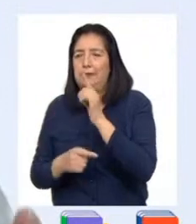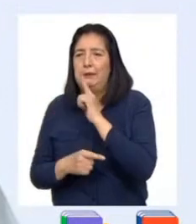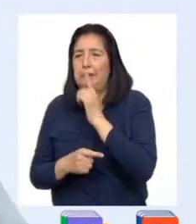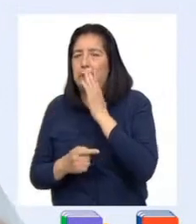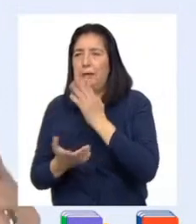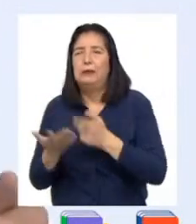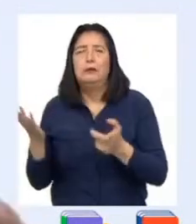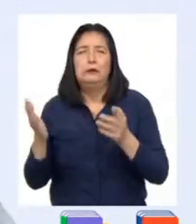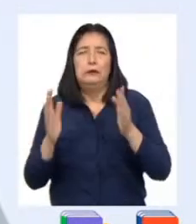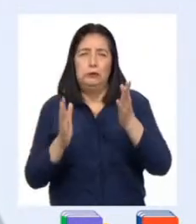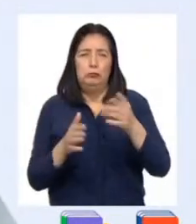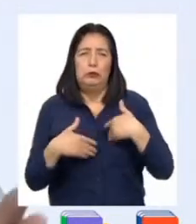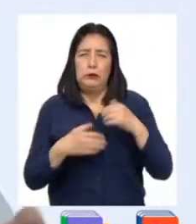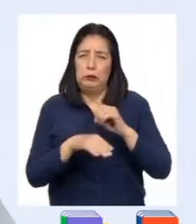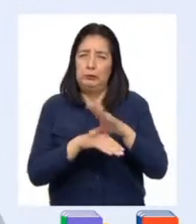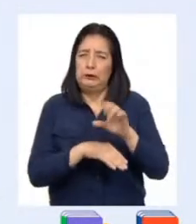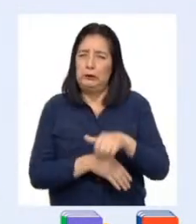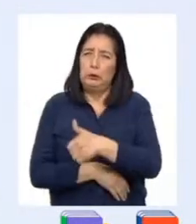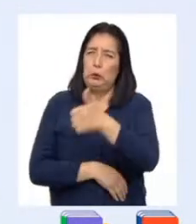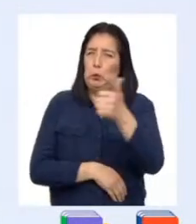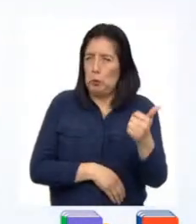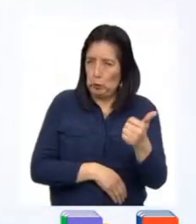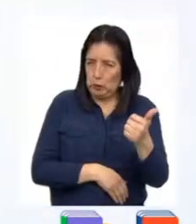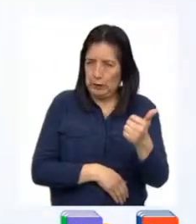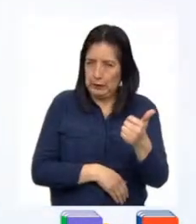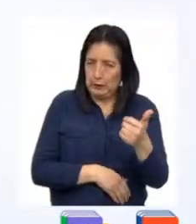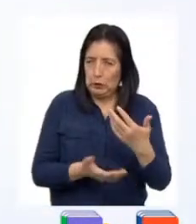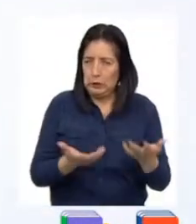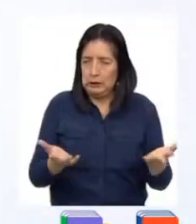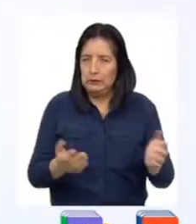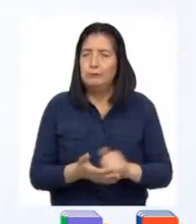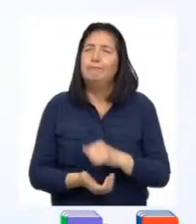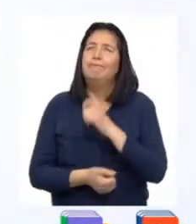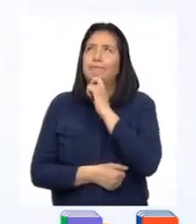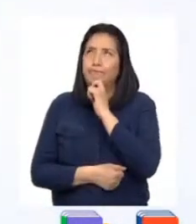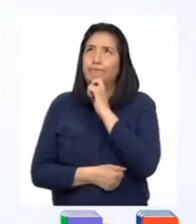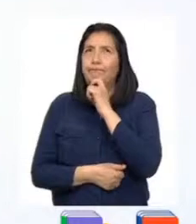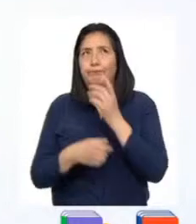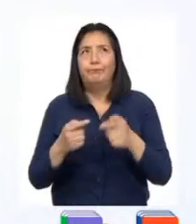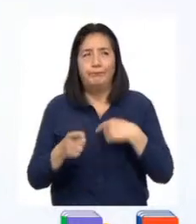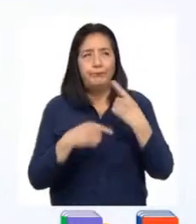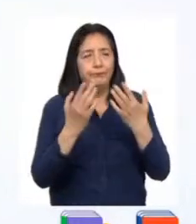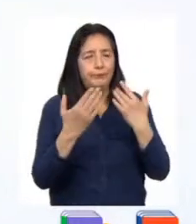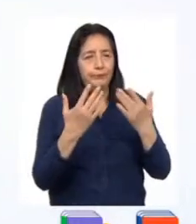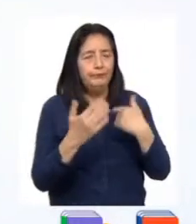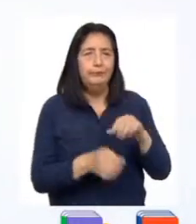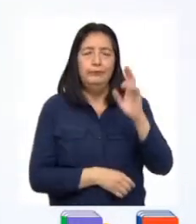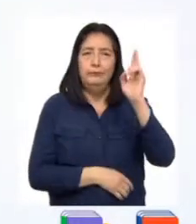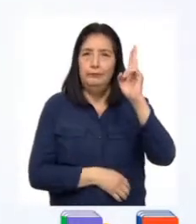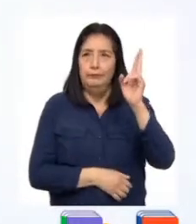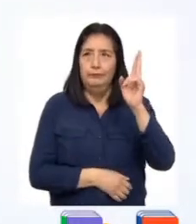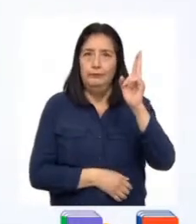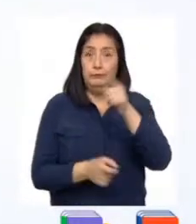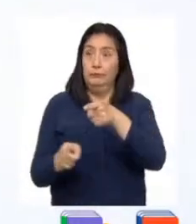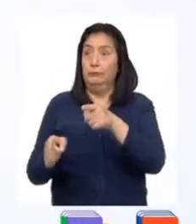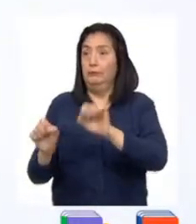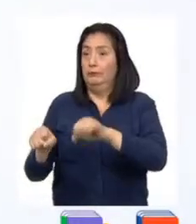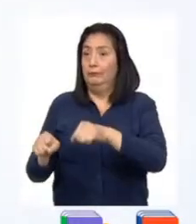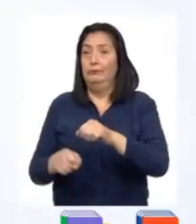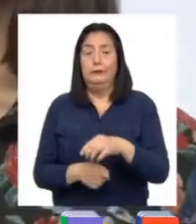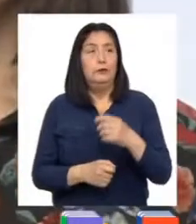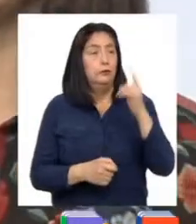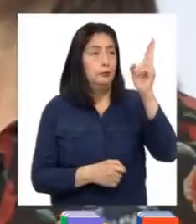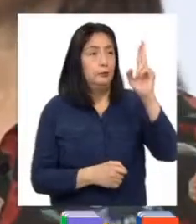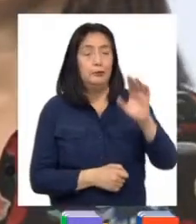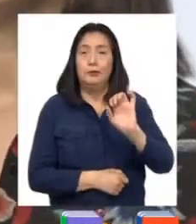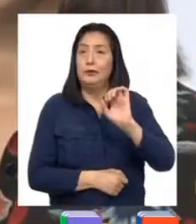¿podrías recomendarle otra opción? Una alternativa hubiera sido conversar con alguno de los profesores, tal como lo hizo con la profesora